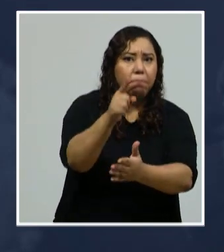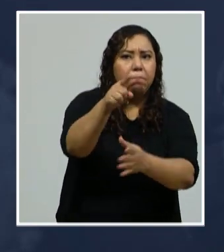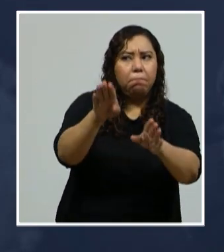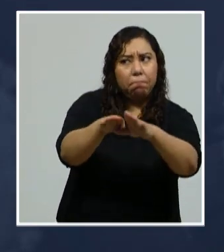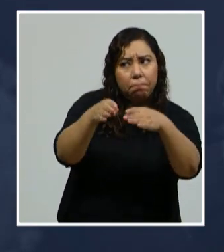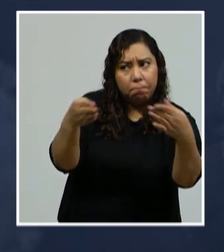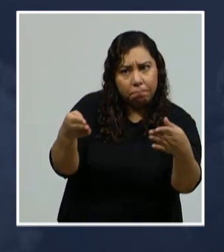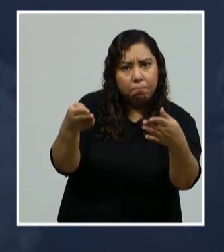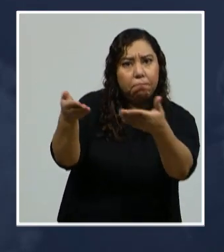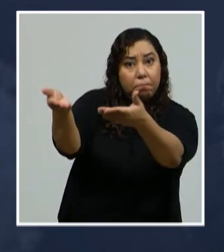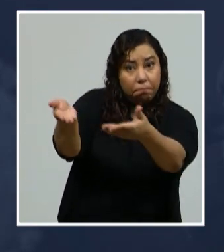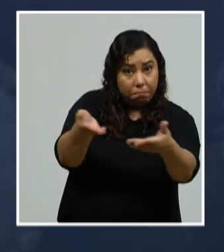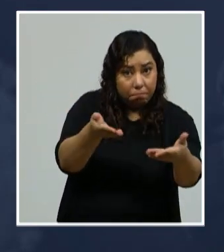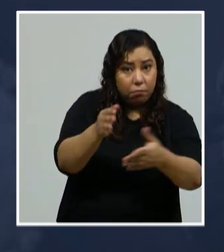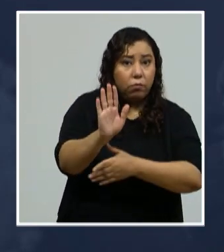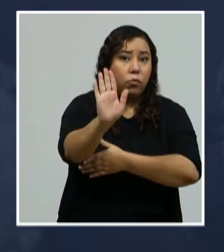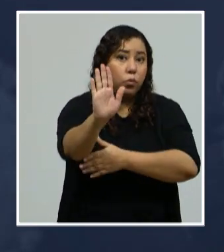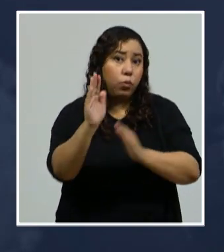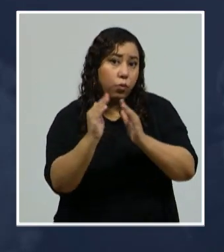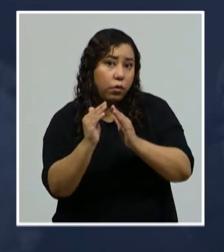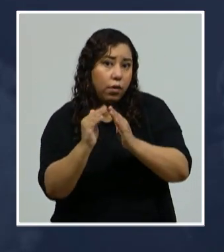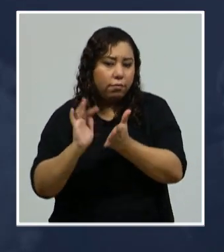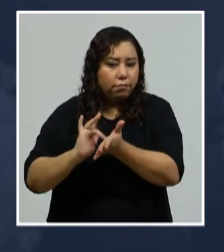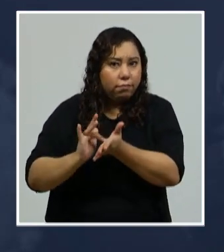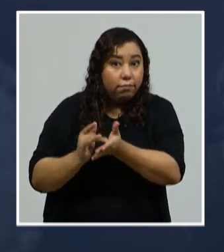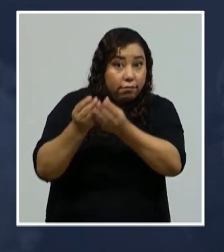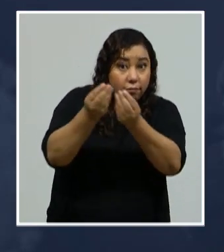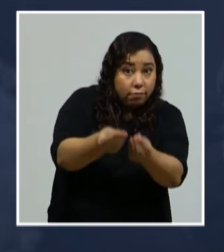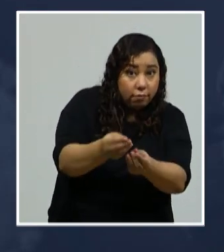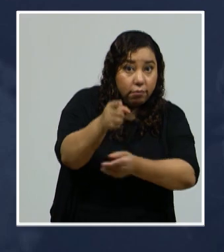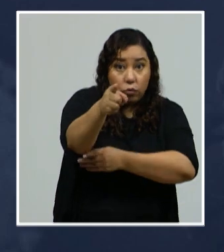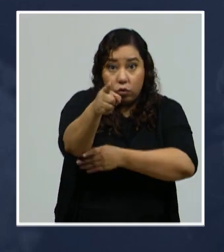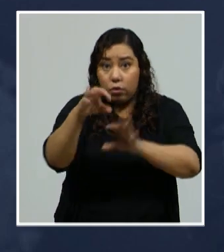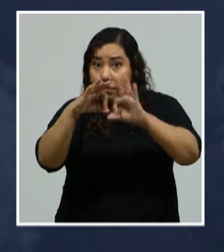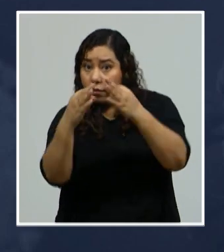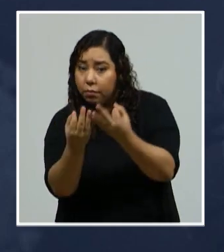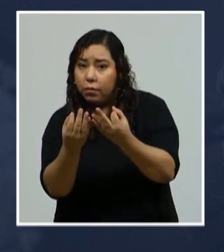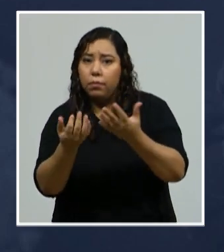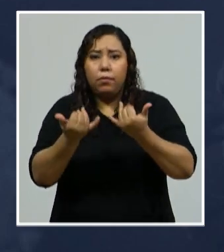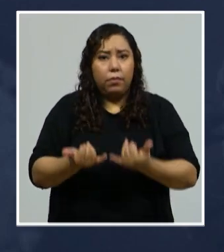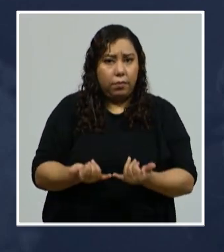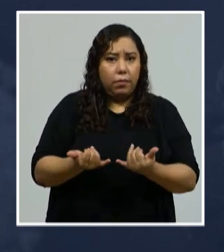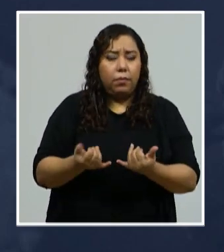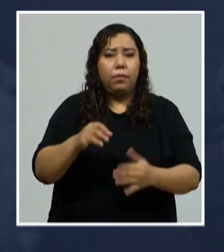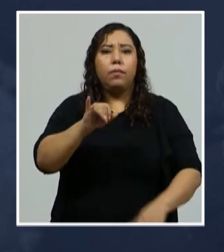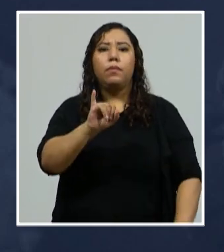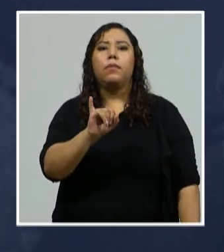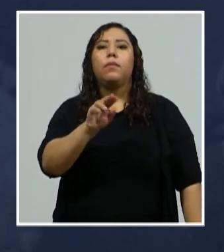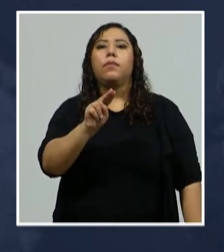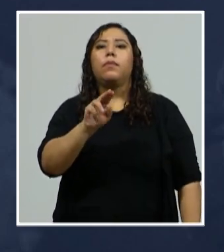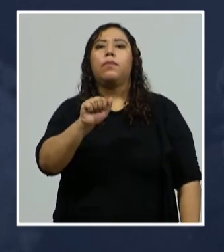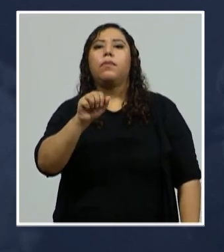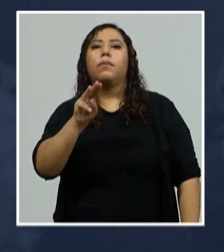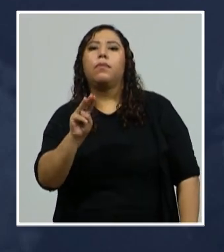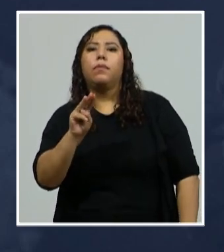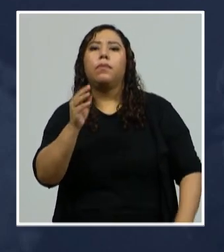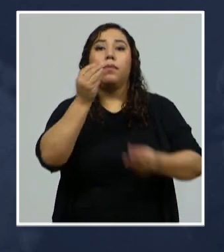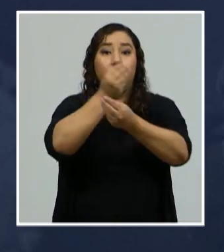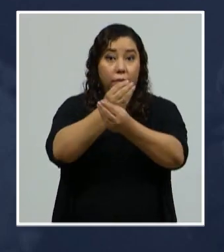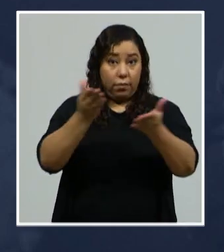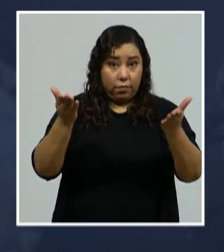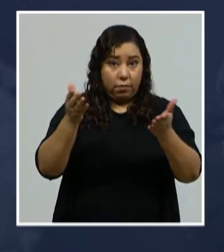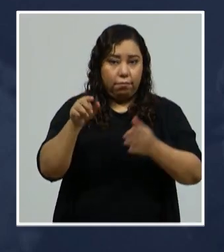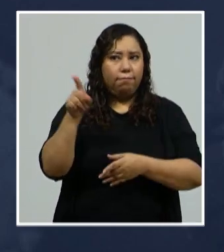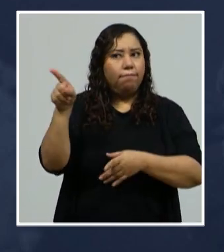hasta su casa para atenderlo a usted y a su familia. A continuación, un importante mensaje del Instituto